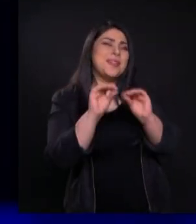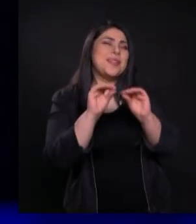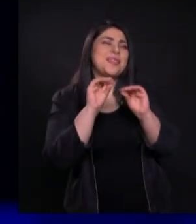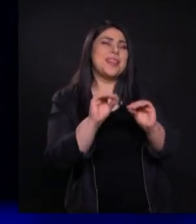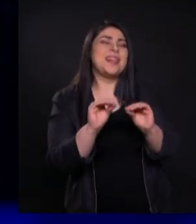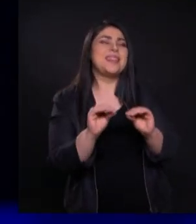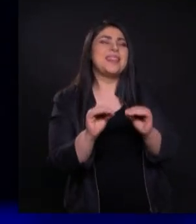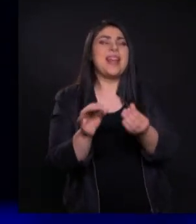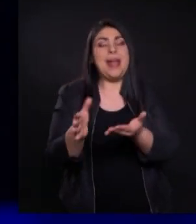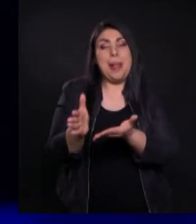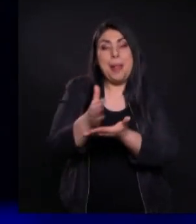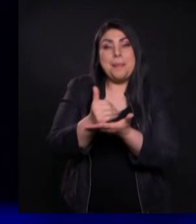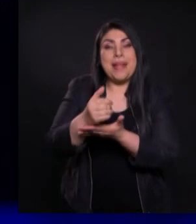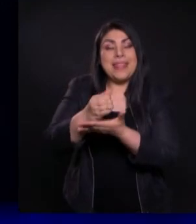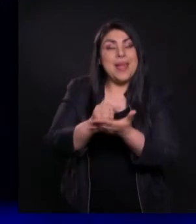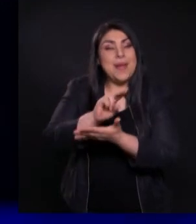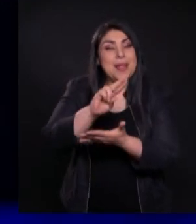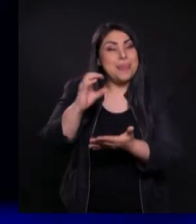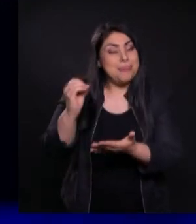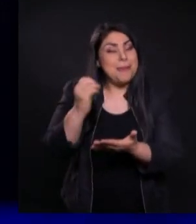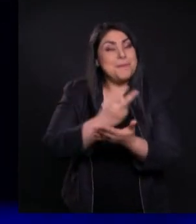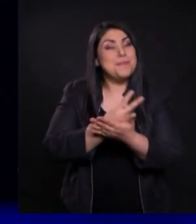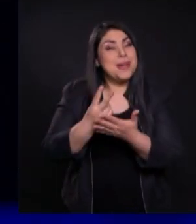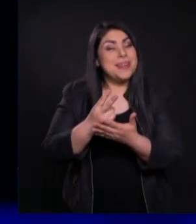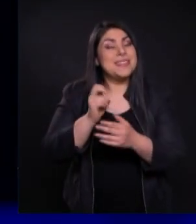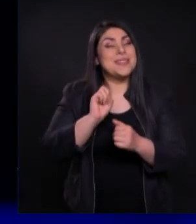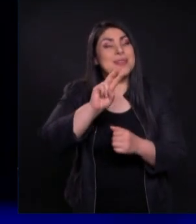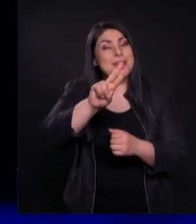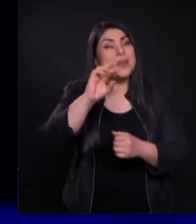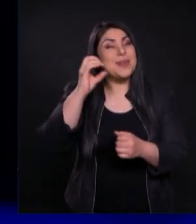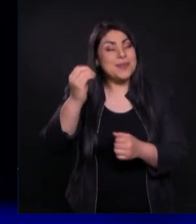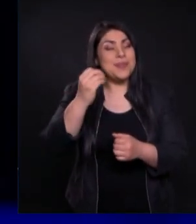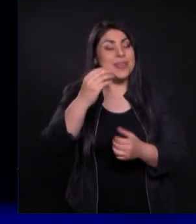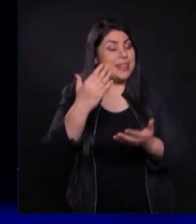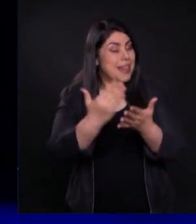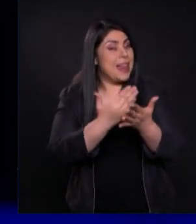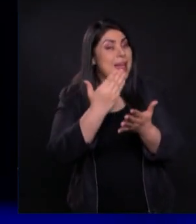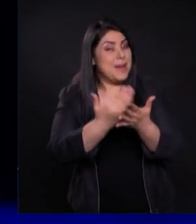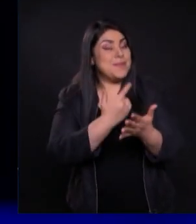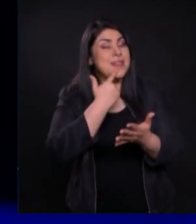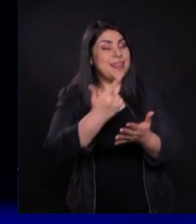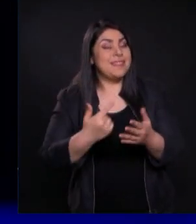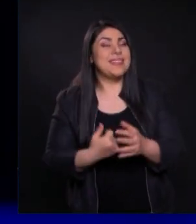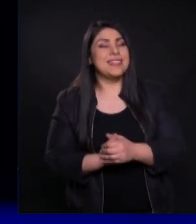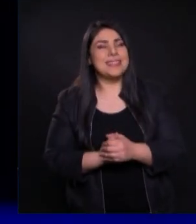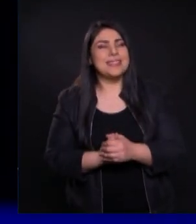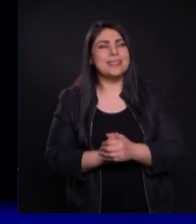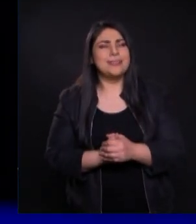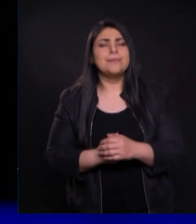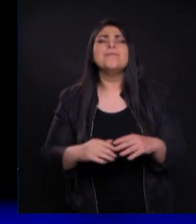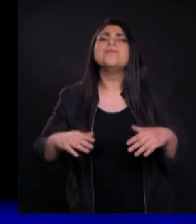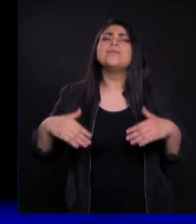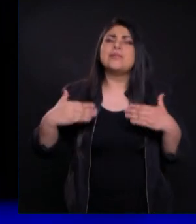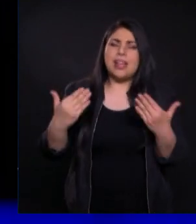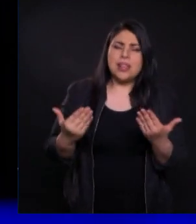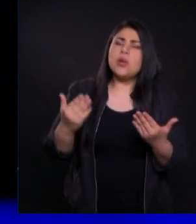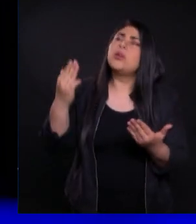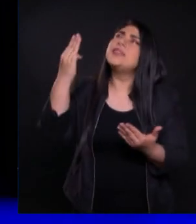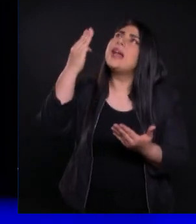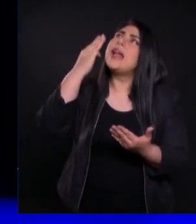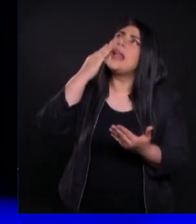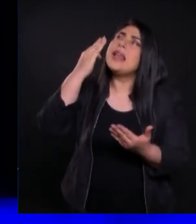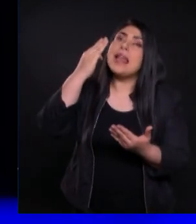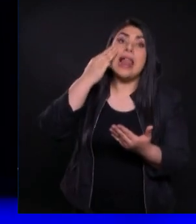capítulo 20 y verso 20 Dice la palabra del Señor, entonces se le acercó la madre de los hijos de